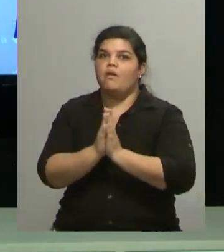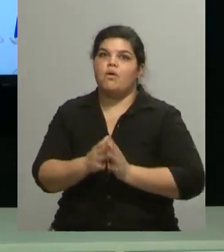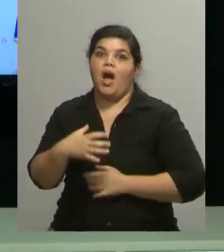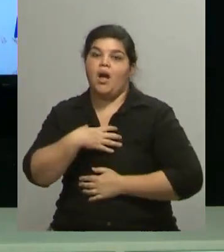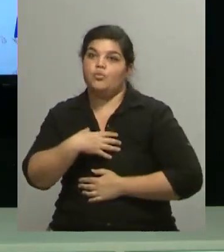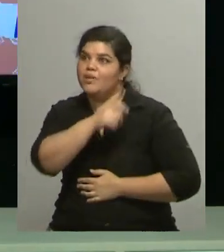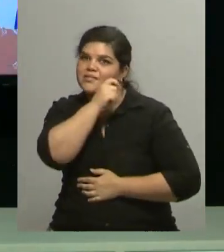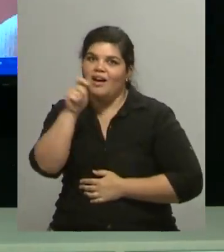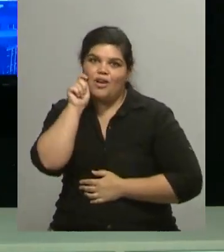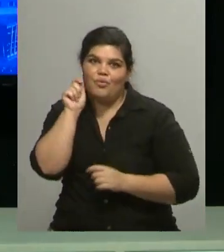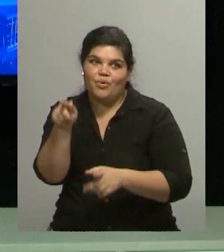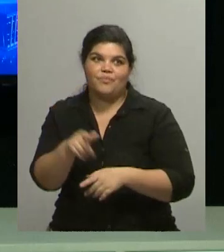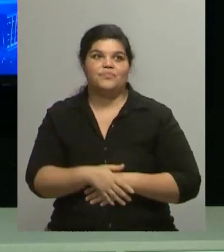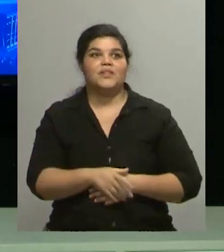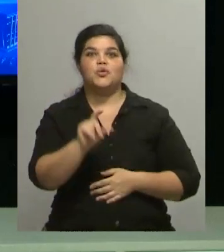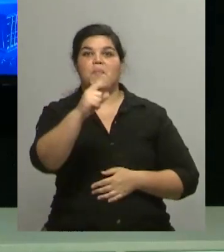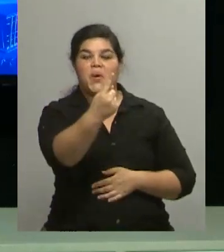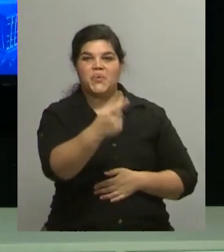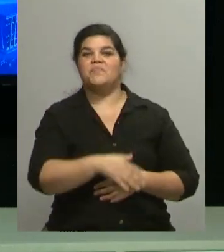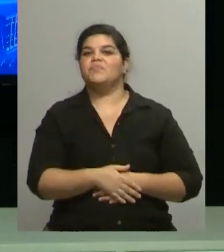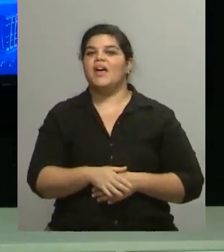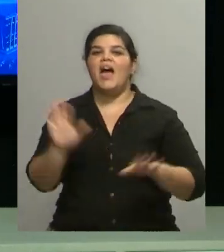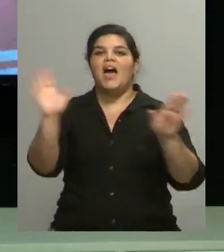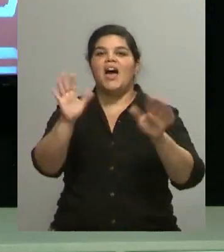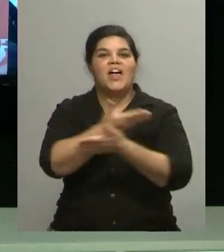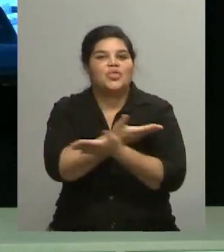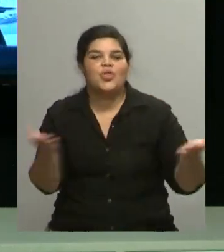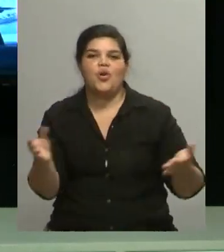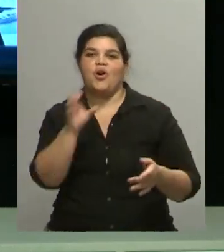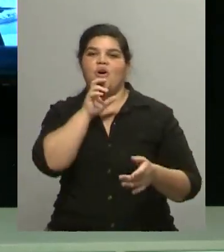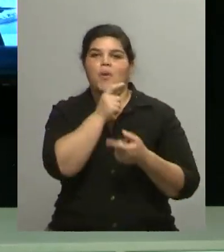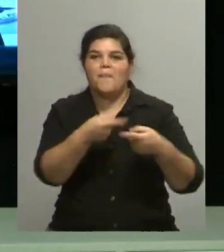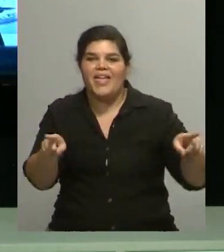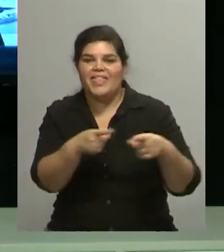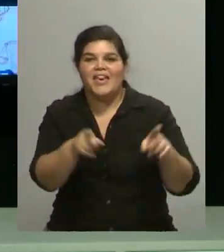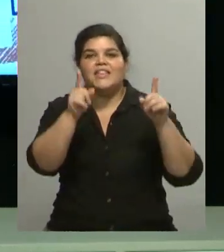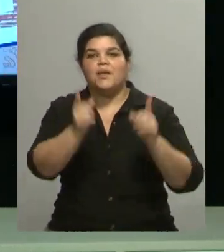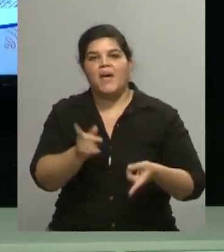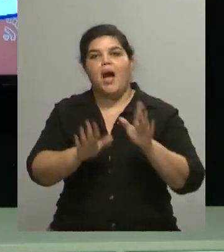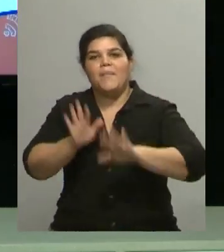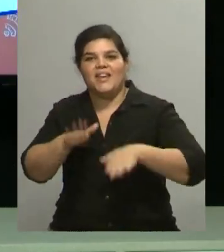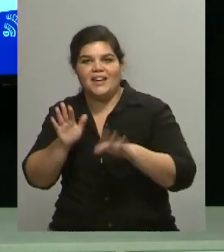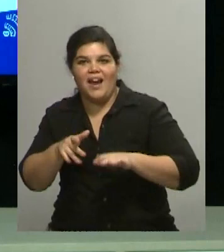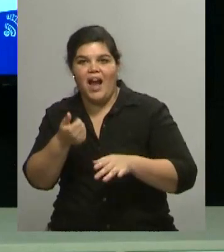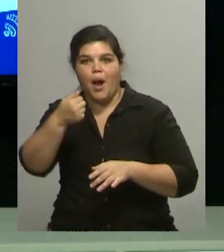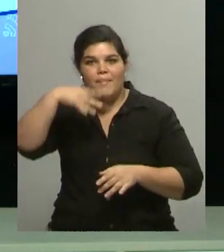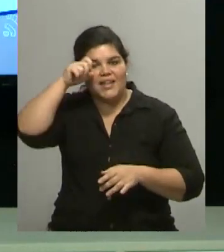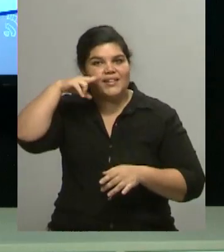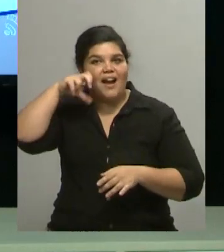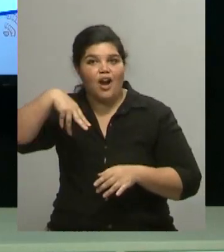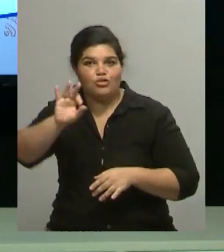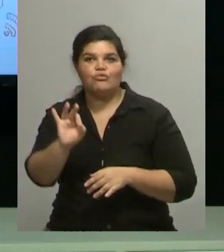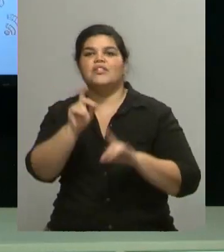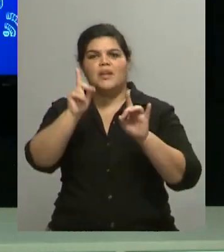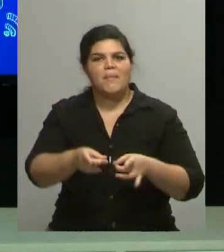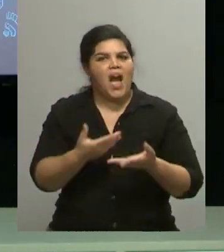tu cámara, la 1 es tu cámara. 1. Bueno, un saludito a todas las chicas de Comedia Musical y a las chicas y chicas de Zapateo Americano también y a todo el mundo en Aulas